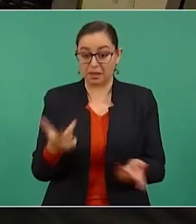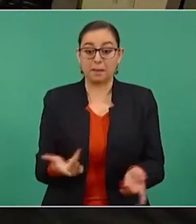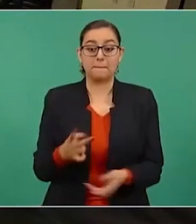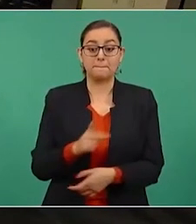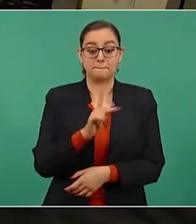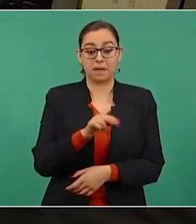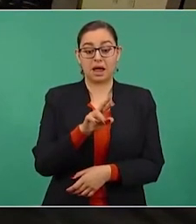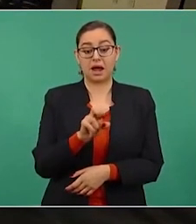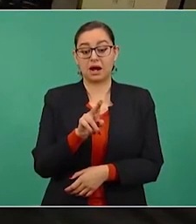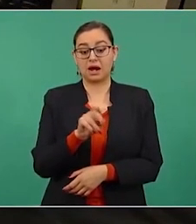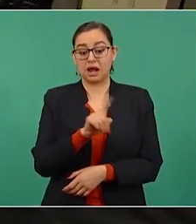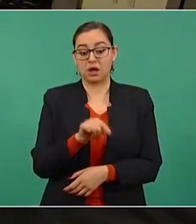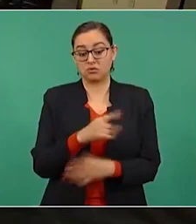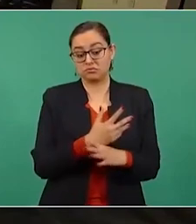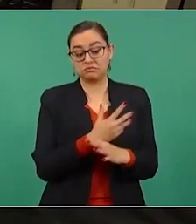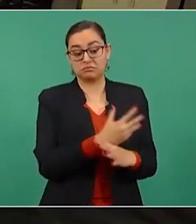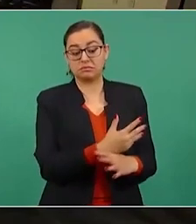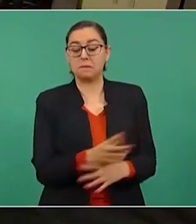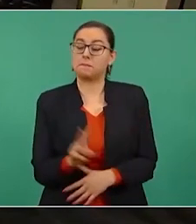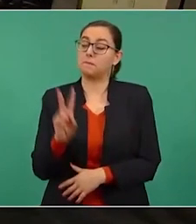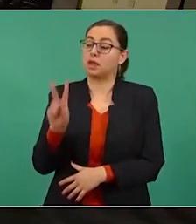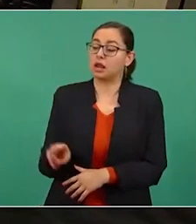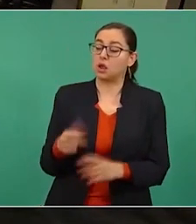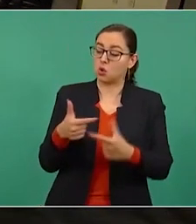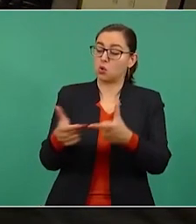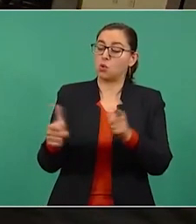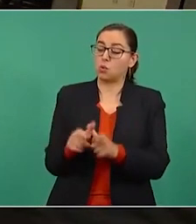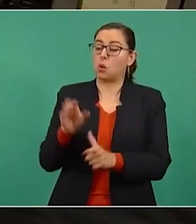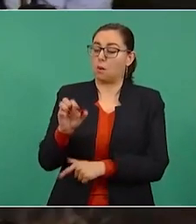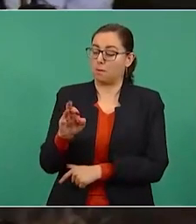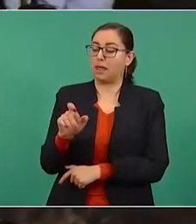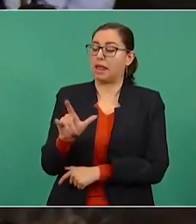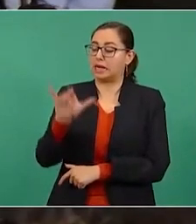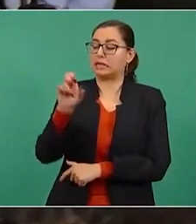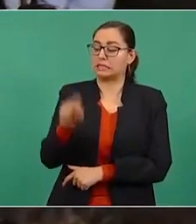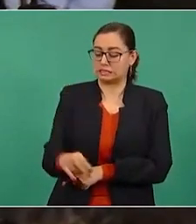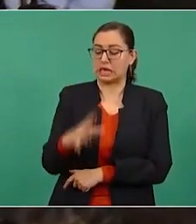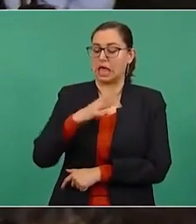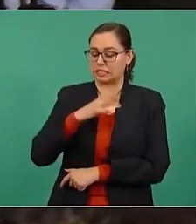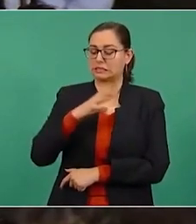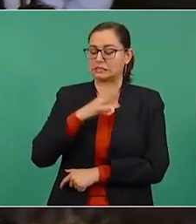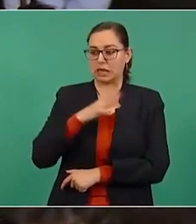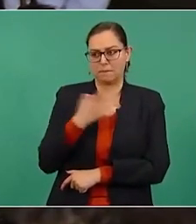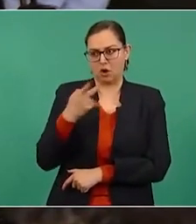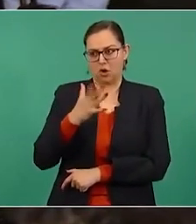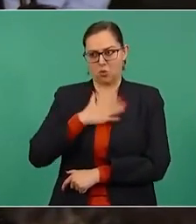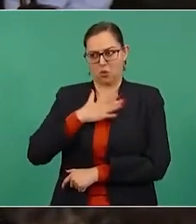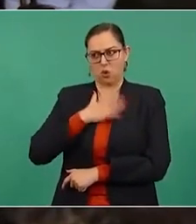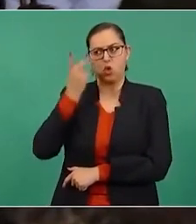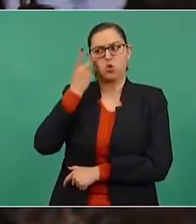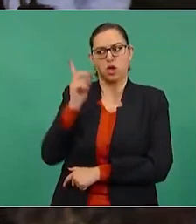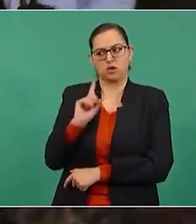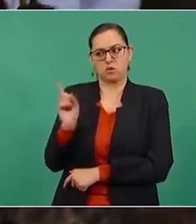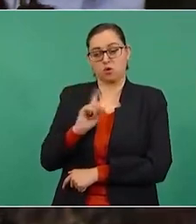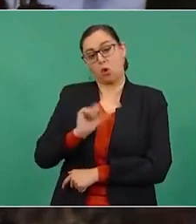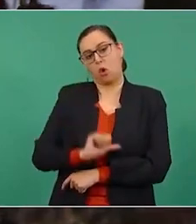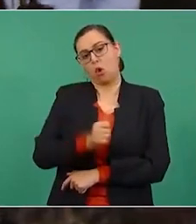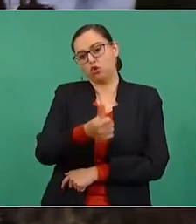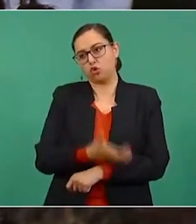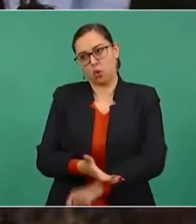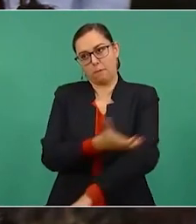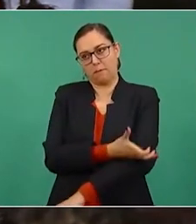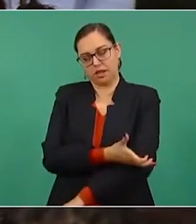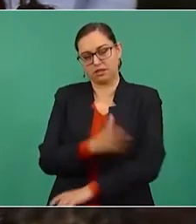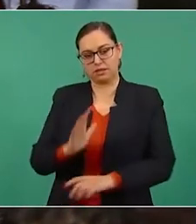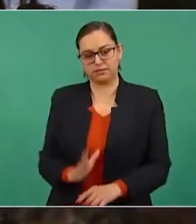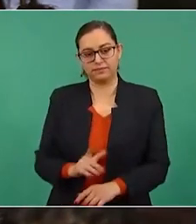equipo de Berlín existía, pero no era de él, dijo, sino uno de sus subalternos. La respuesta concitó